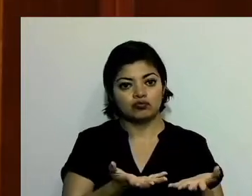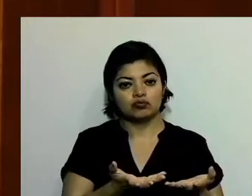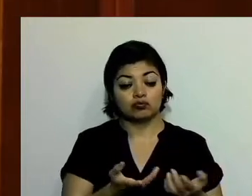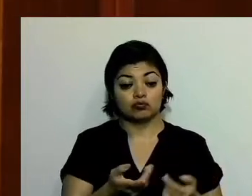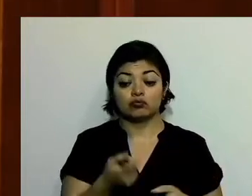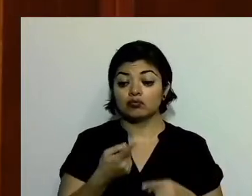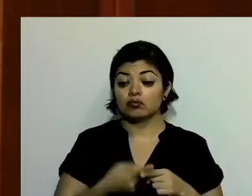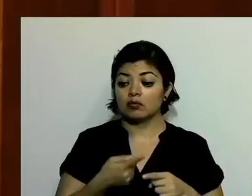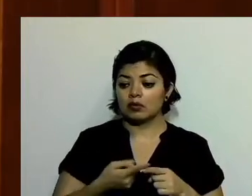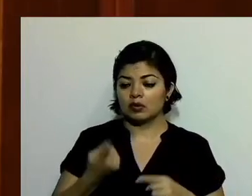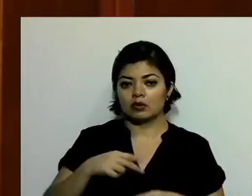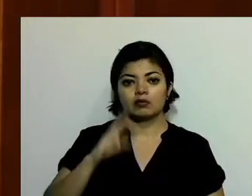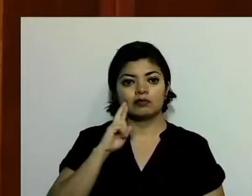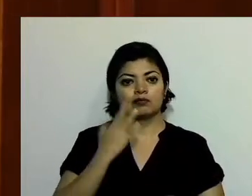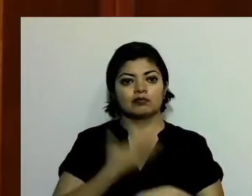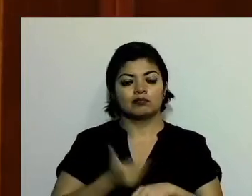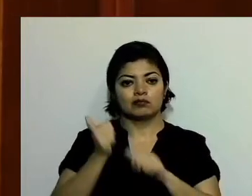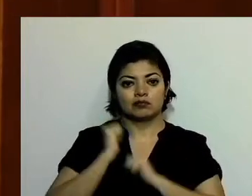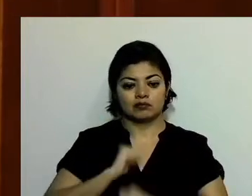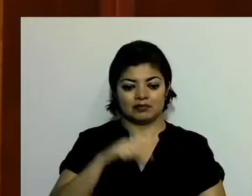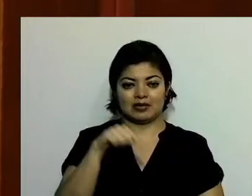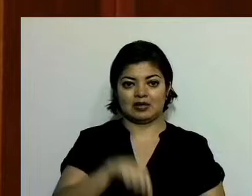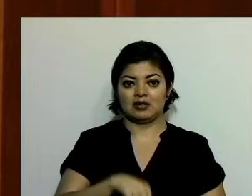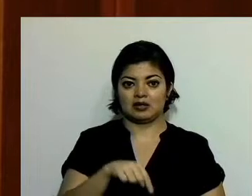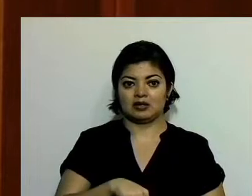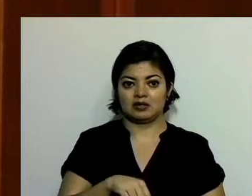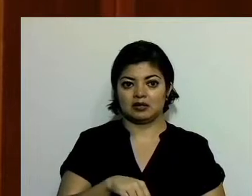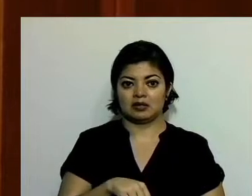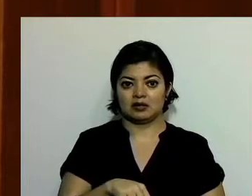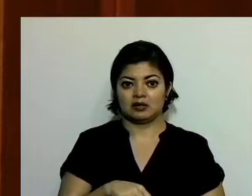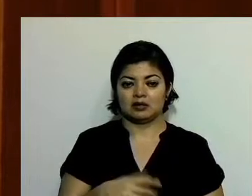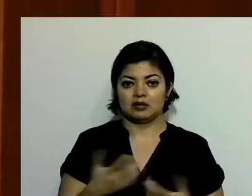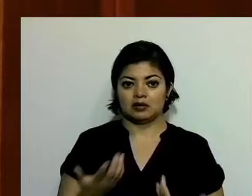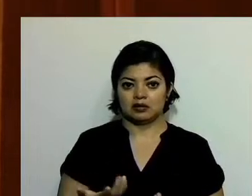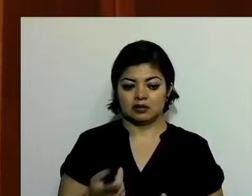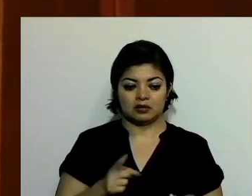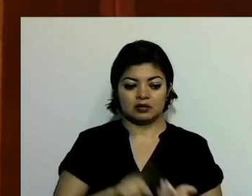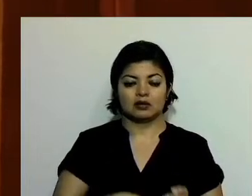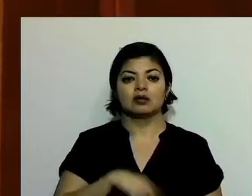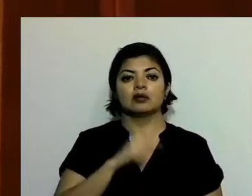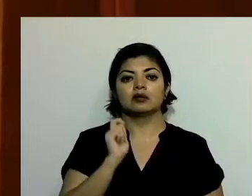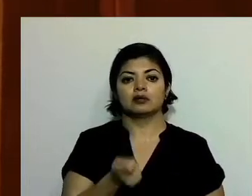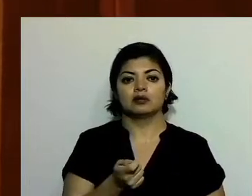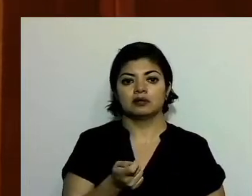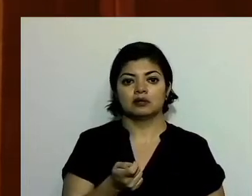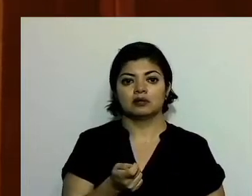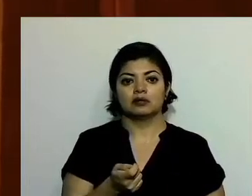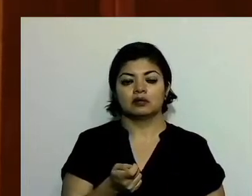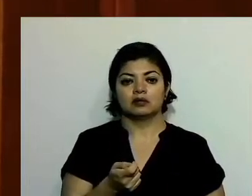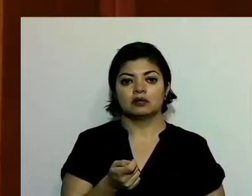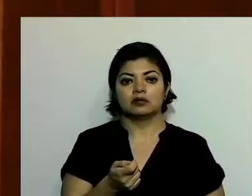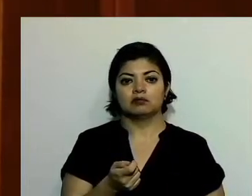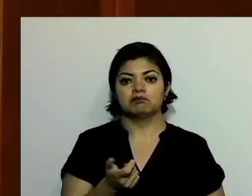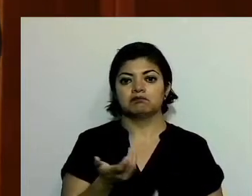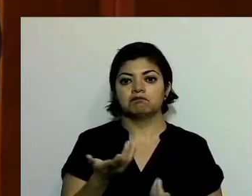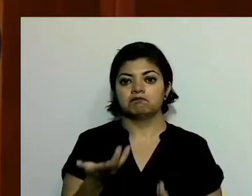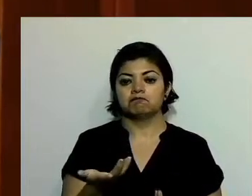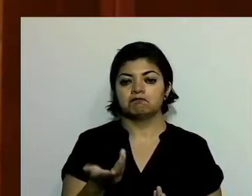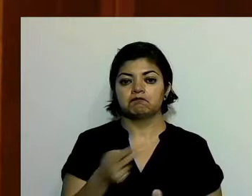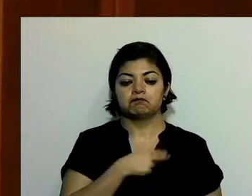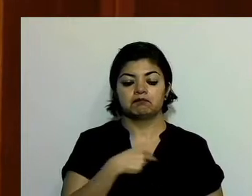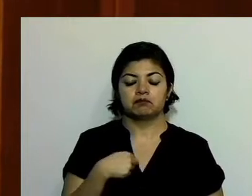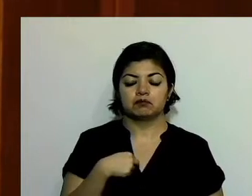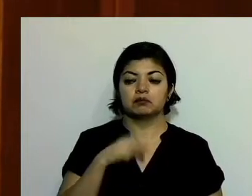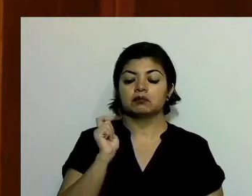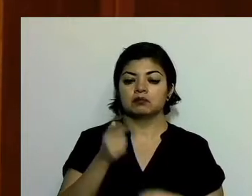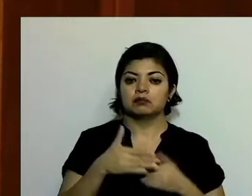corresponde estar aquí en la legislatura, en los términos y en el ámbito de nuestra tarea,